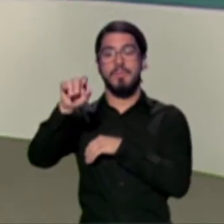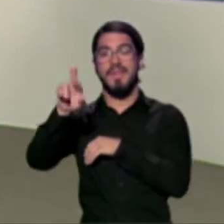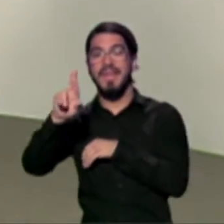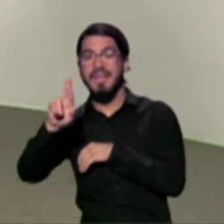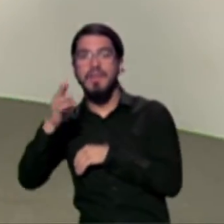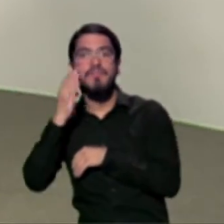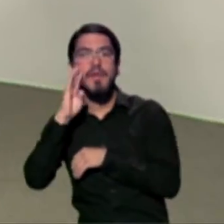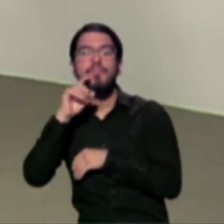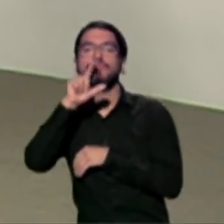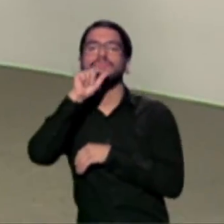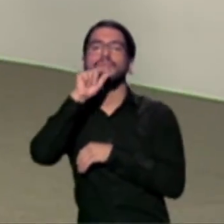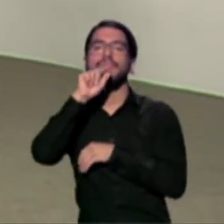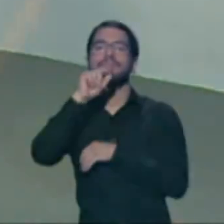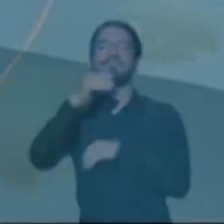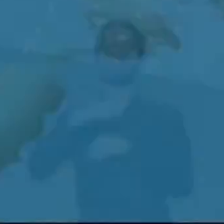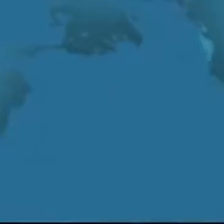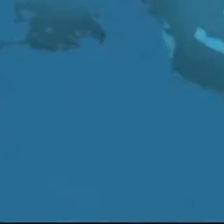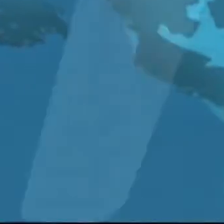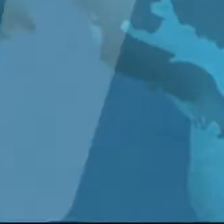y Twitter